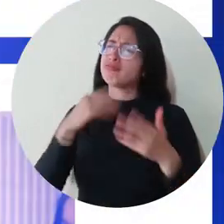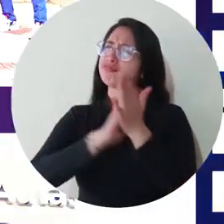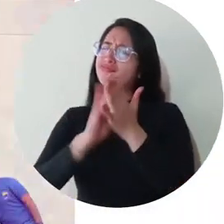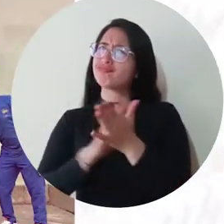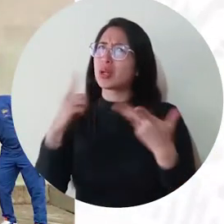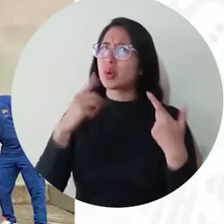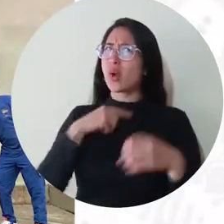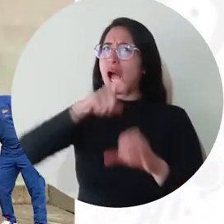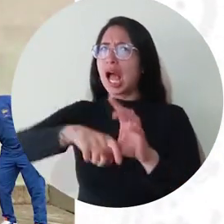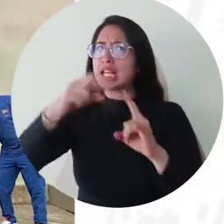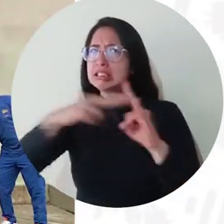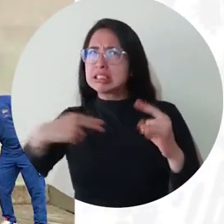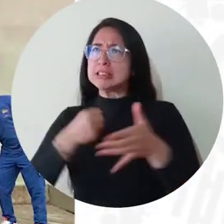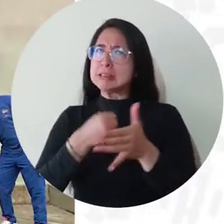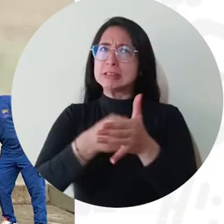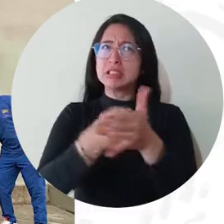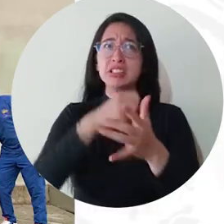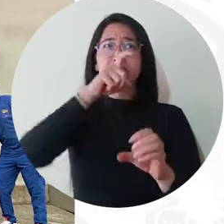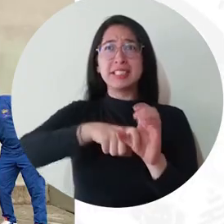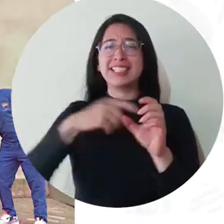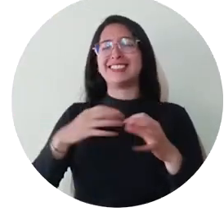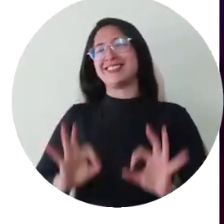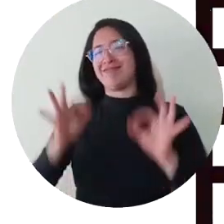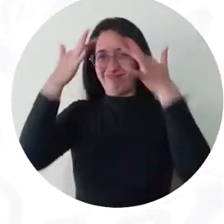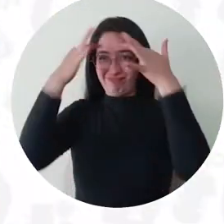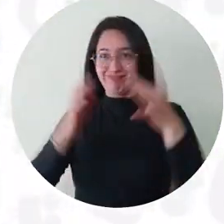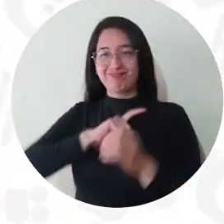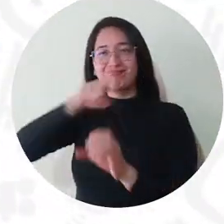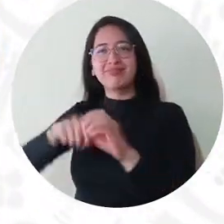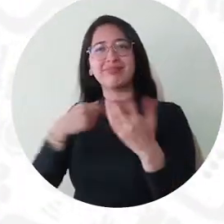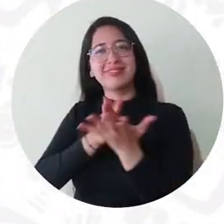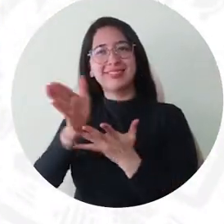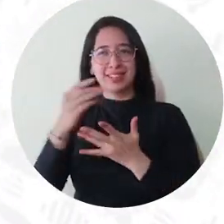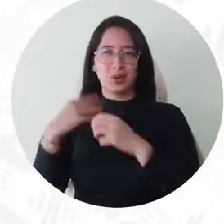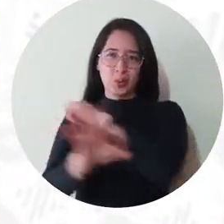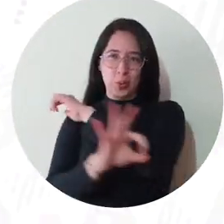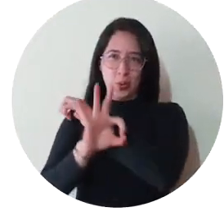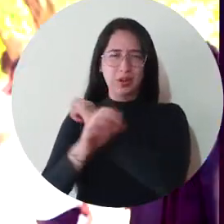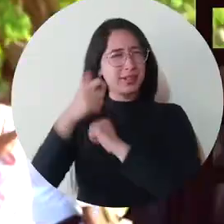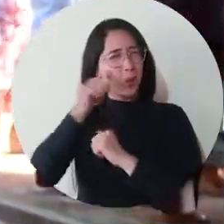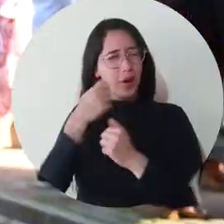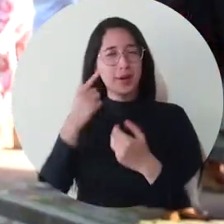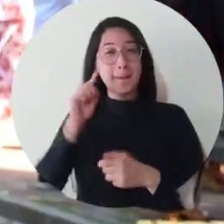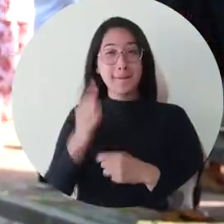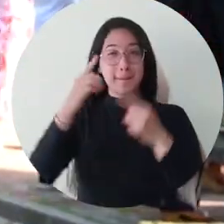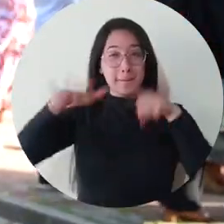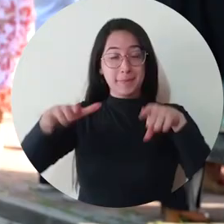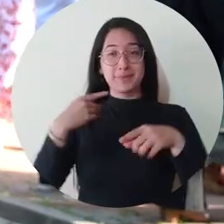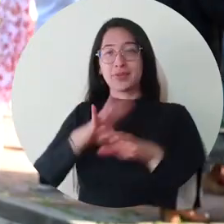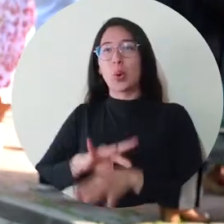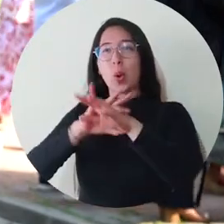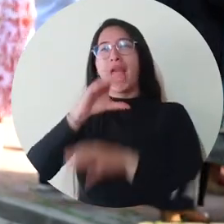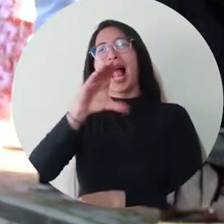me llevó también a intentar muchas veces aquí en la Universidad del Magdalena y bueno, finalmente pude ser admitido al programa de Psicología. Bueno, en primer semestre